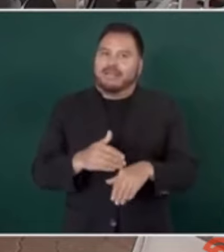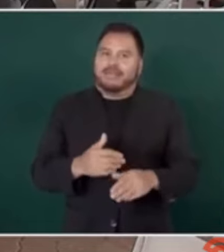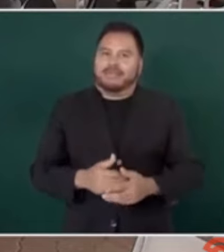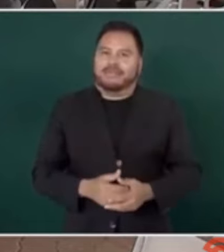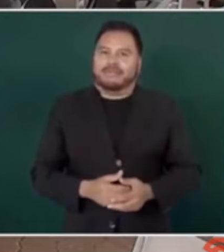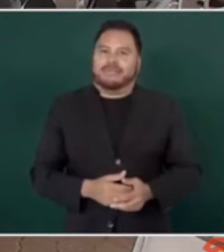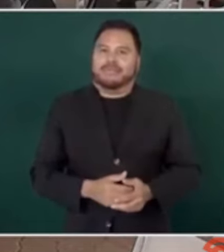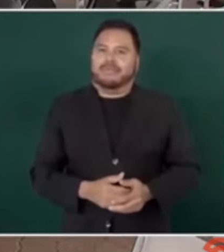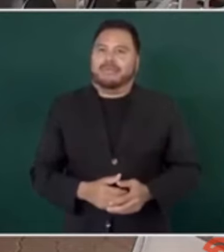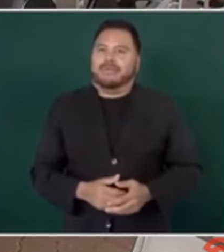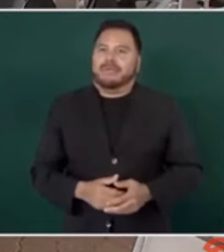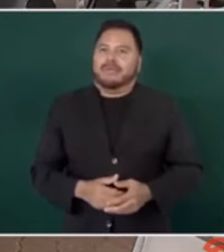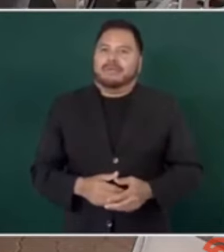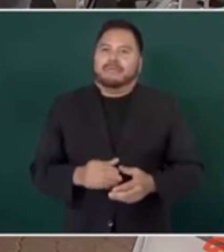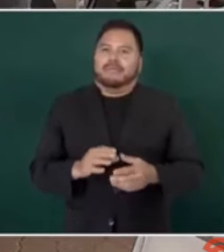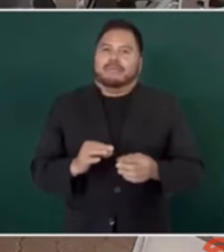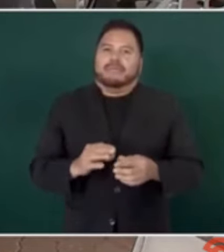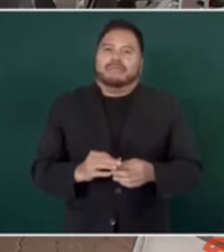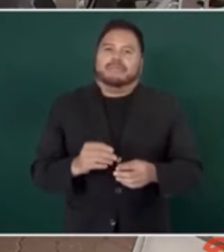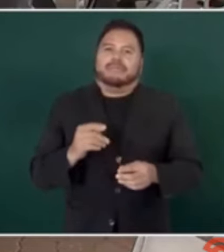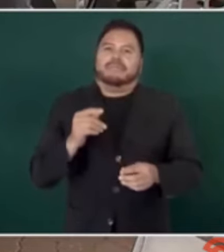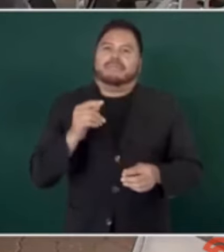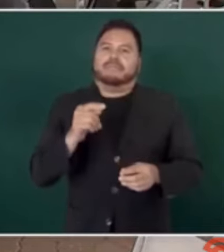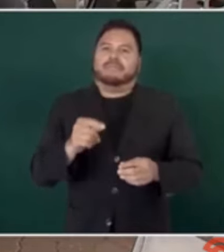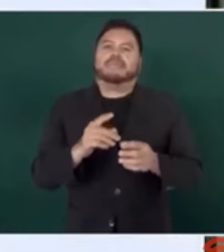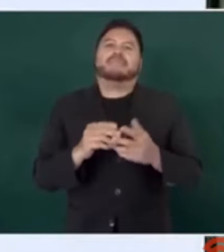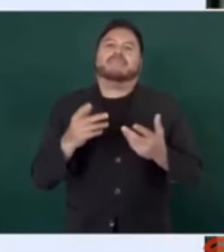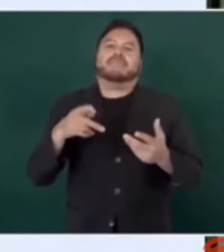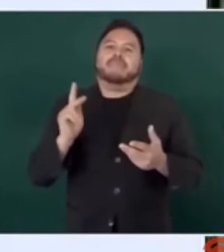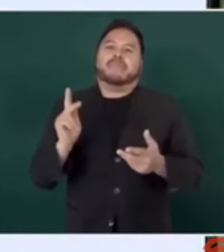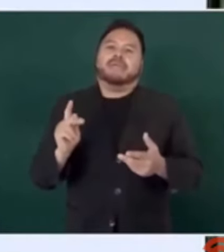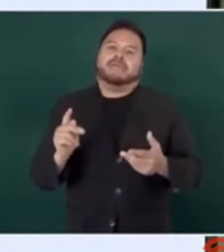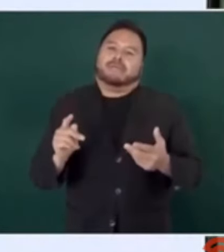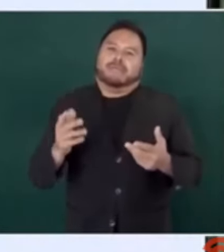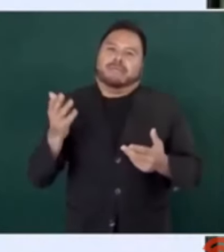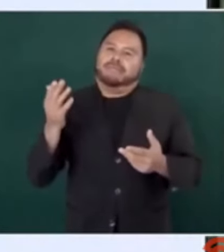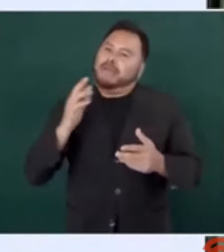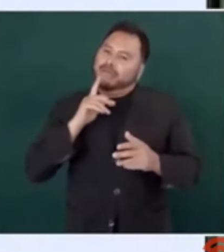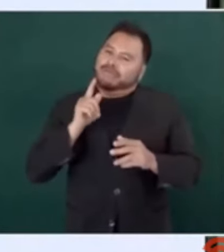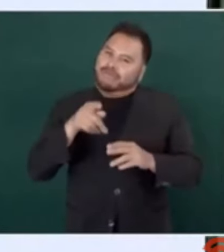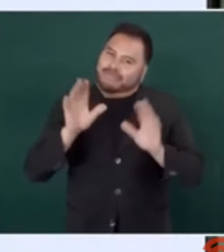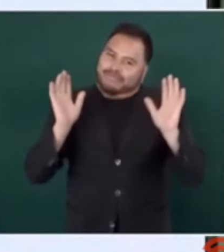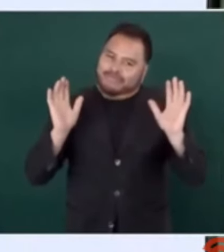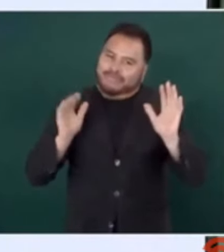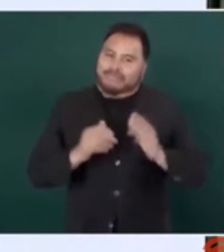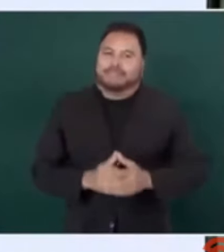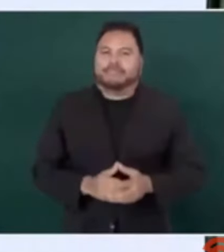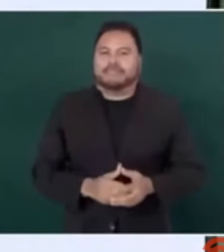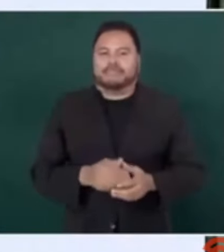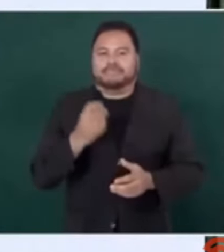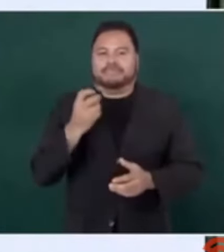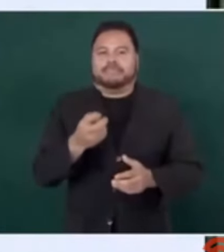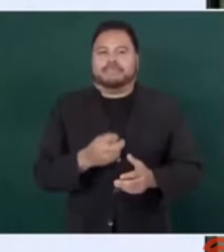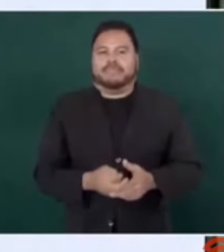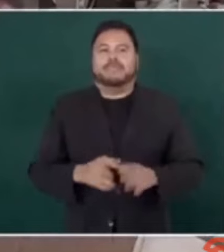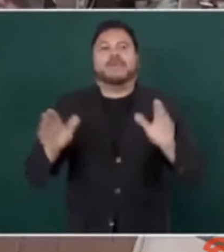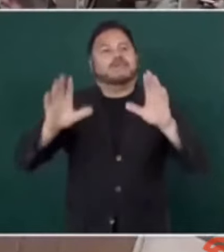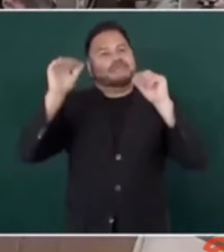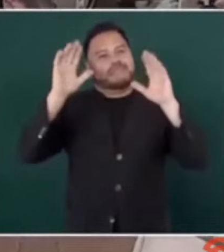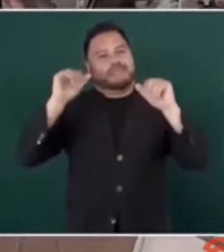pues les falló el pronóstico, entonces mejor déjalo ahí. Ahí queda eso. Bueno, nos vemos.